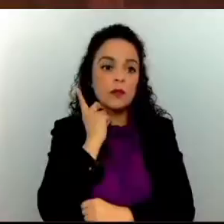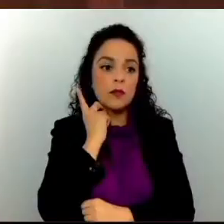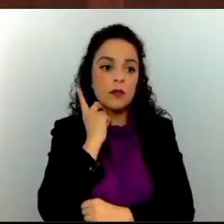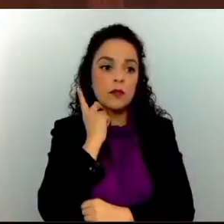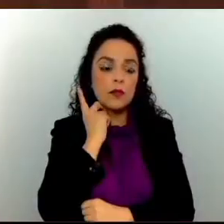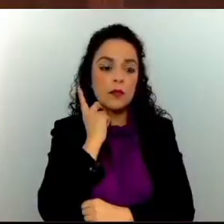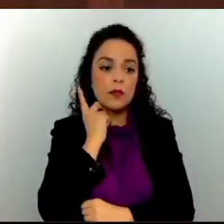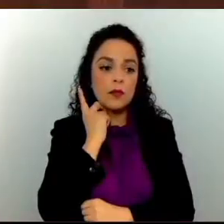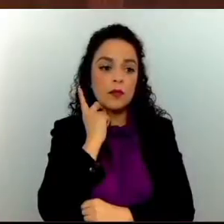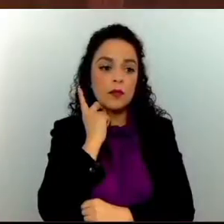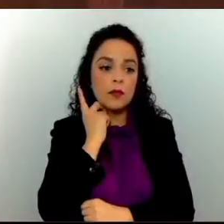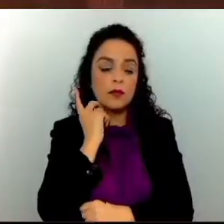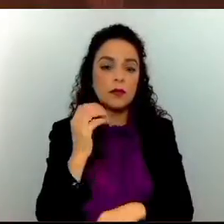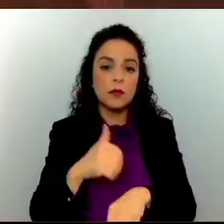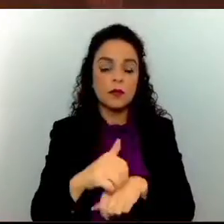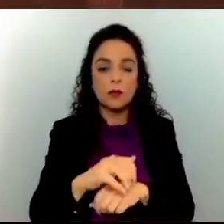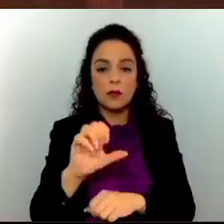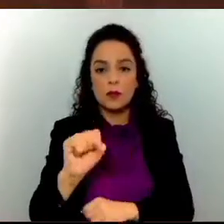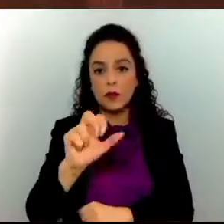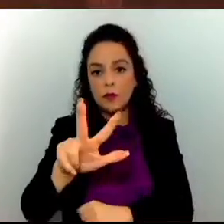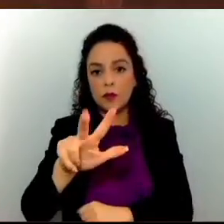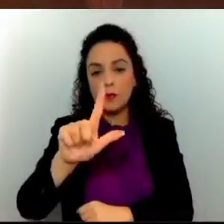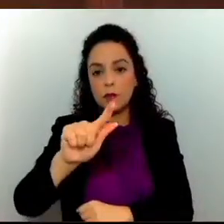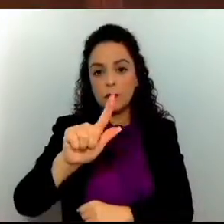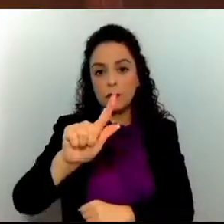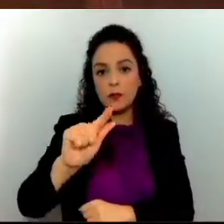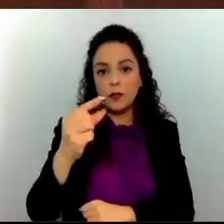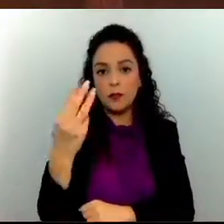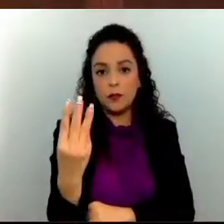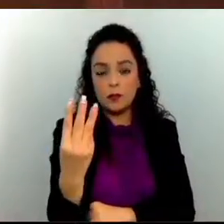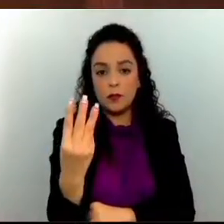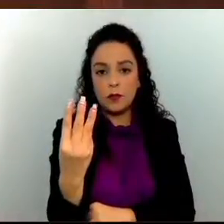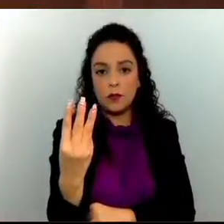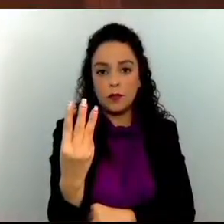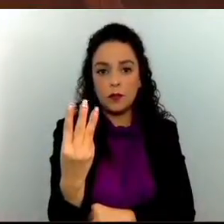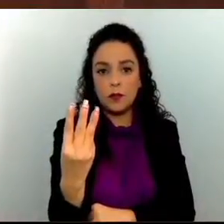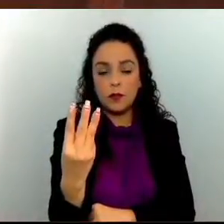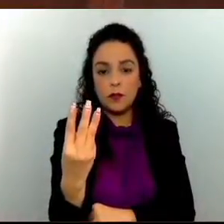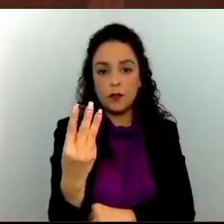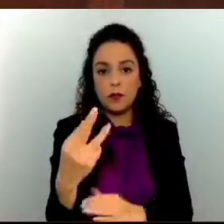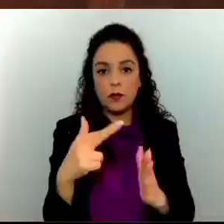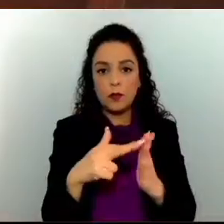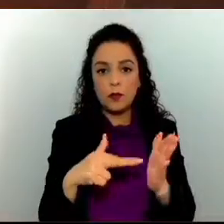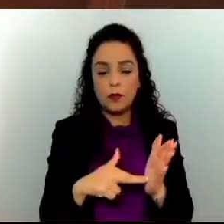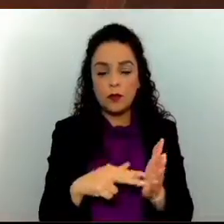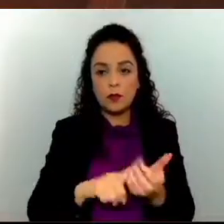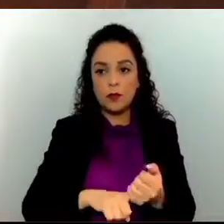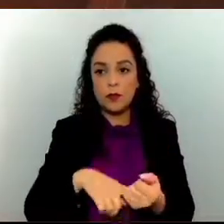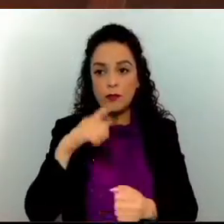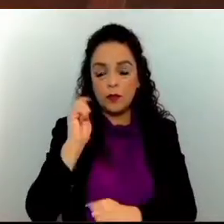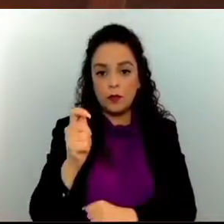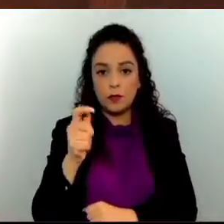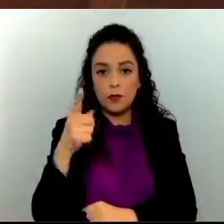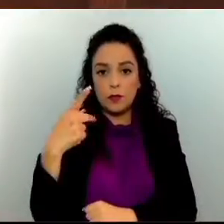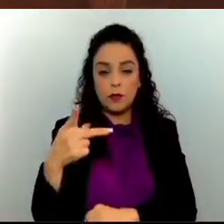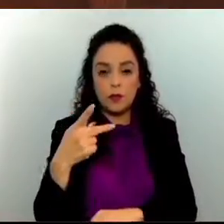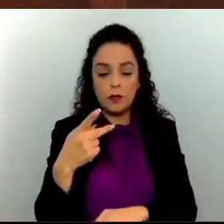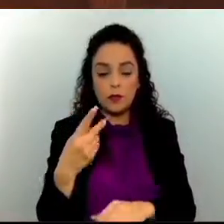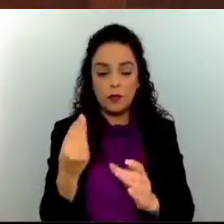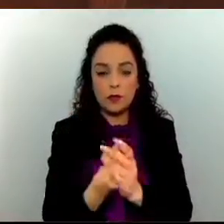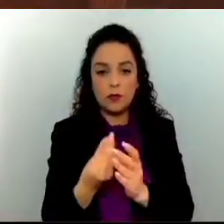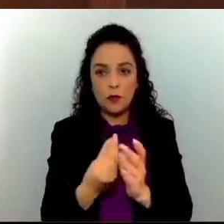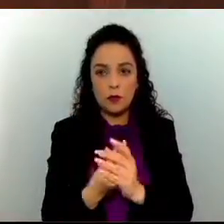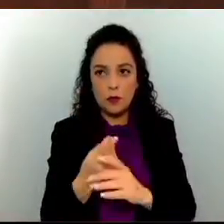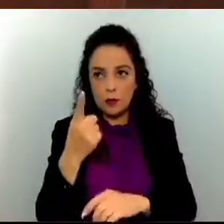68, 70 y 73 del Reglamento del Poder Legislativo del Estado Libre y Soberano de